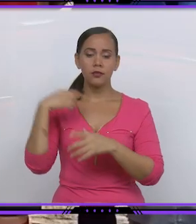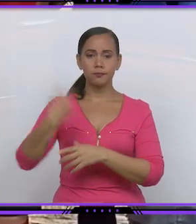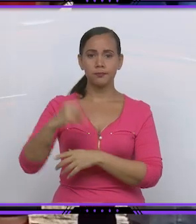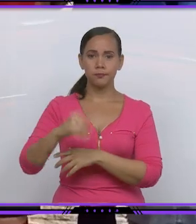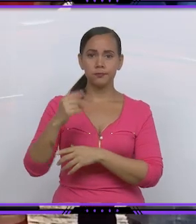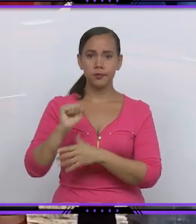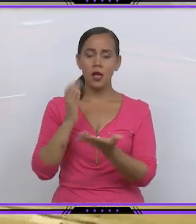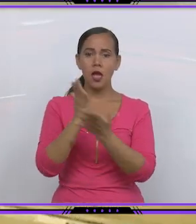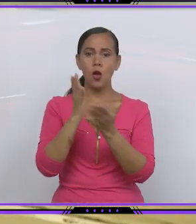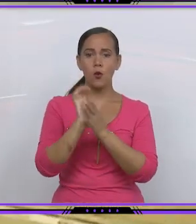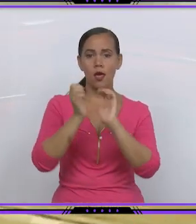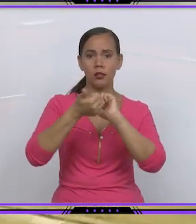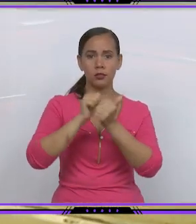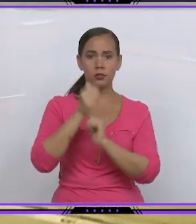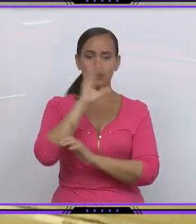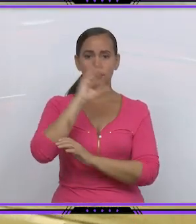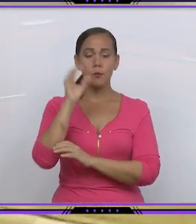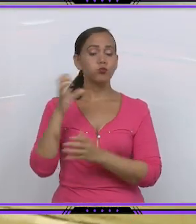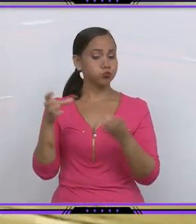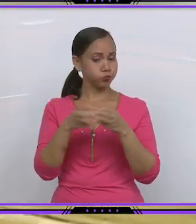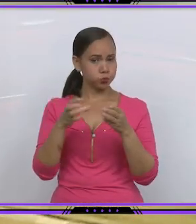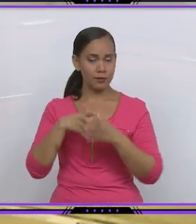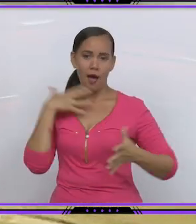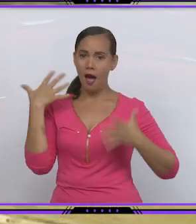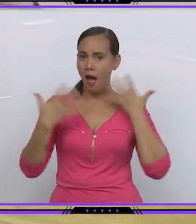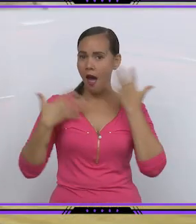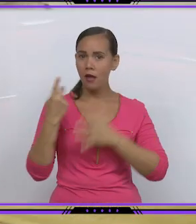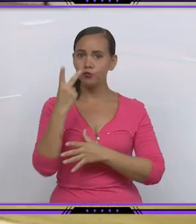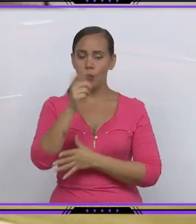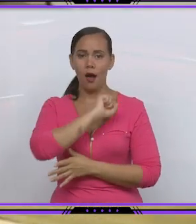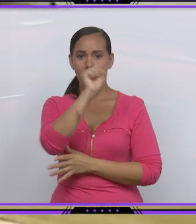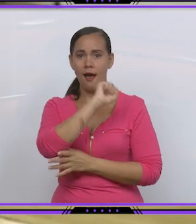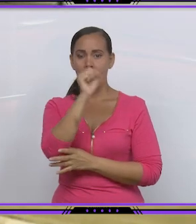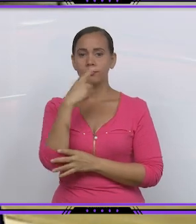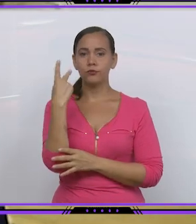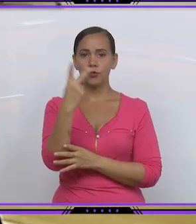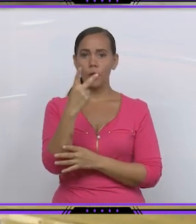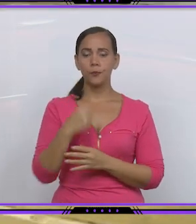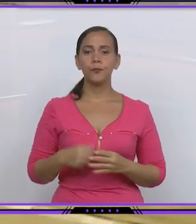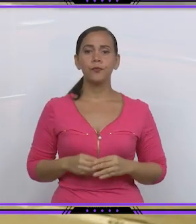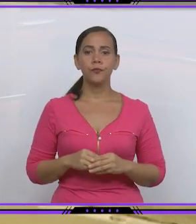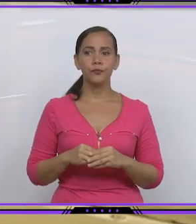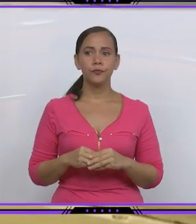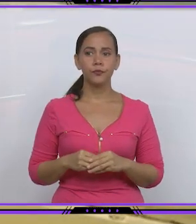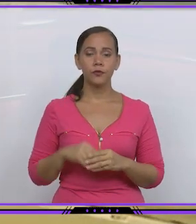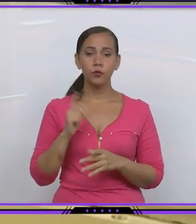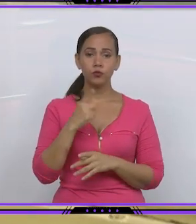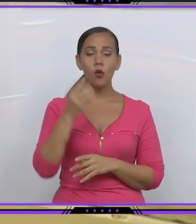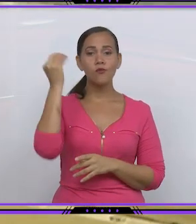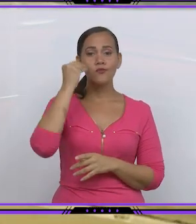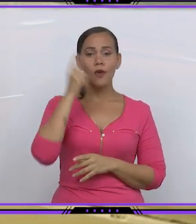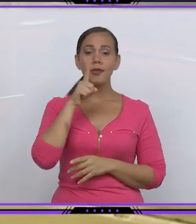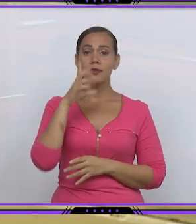Turcios Lima. El equipo está muy motivado, muy motivado con estas dos victorias porque, como todo el mundo sabe, Sienfuegos es un